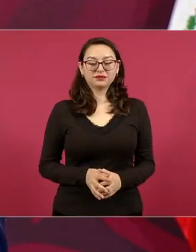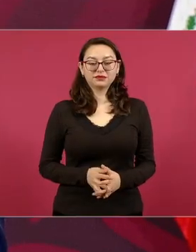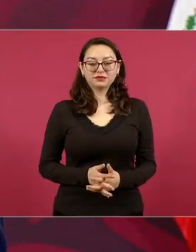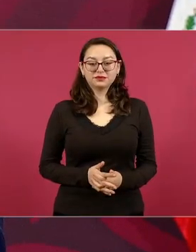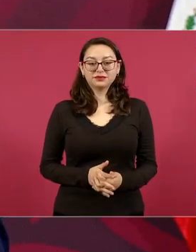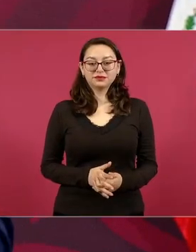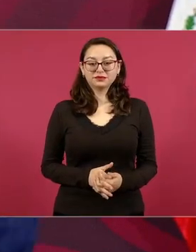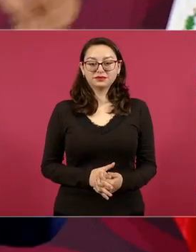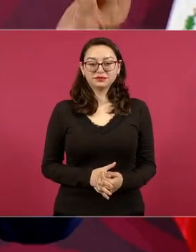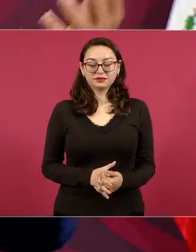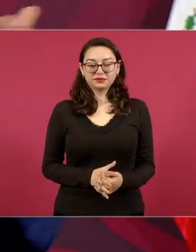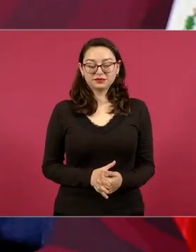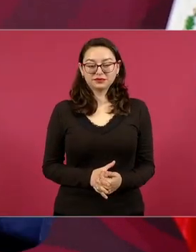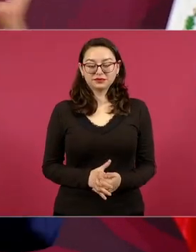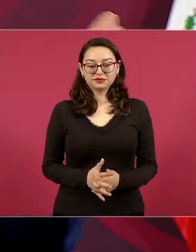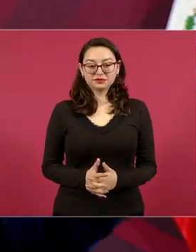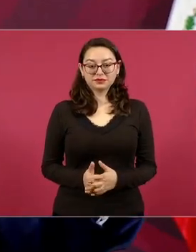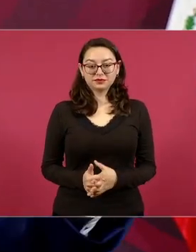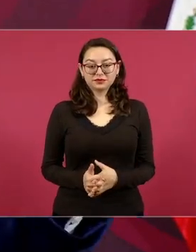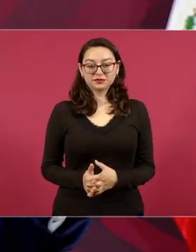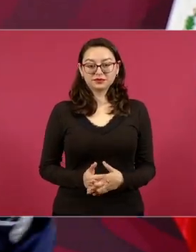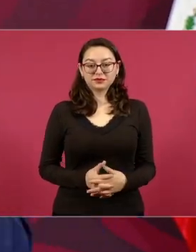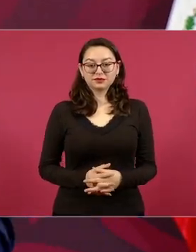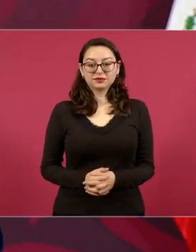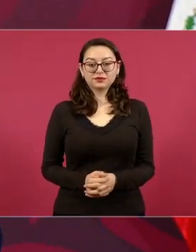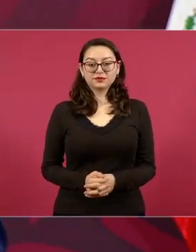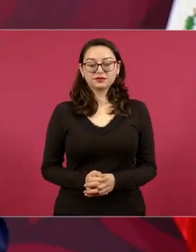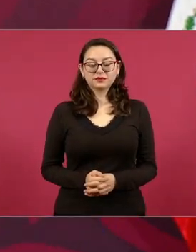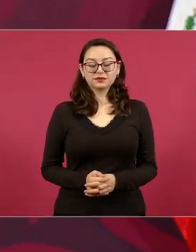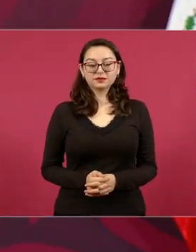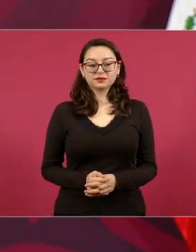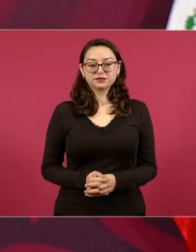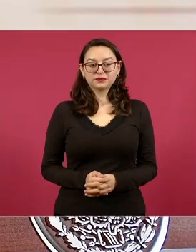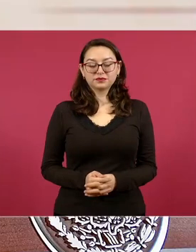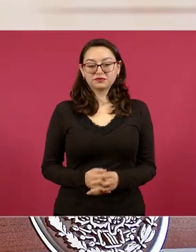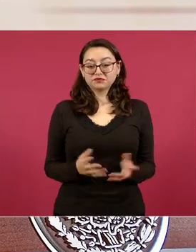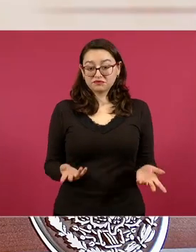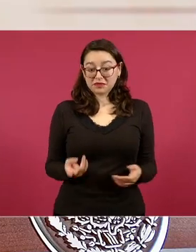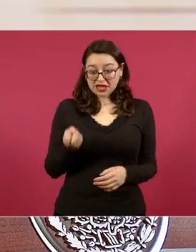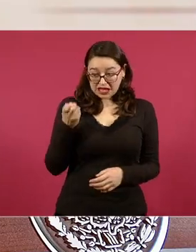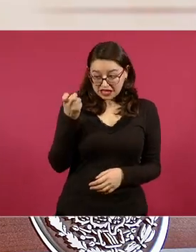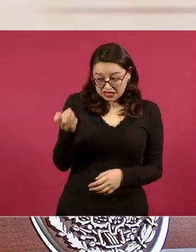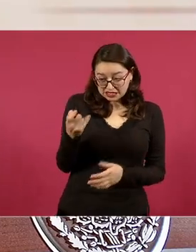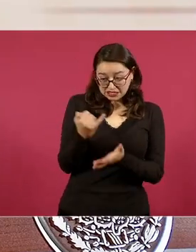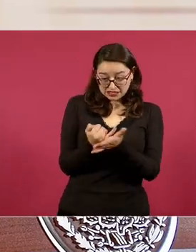porque eso pues ni es constitucional